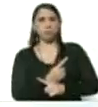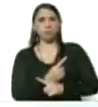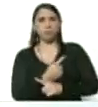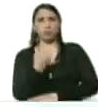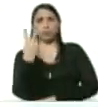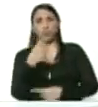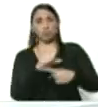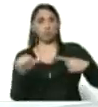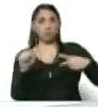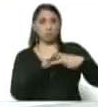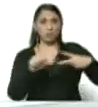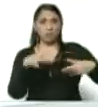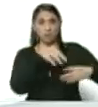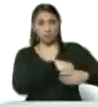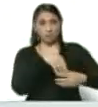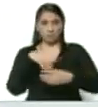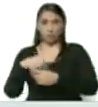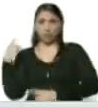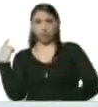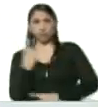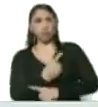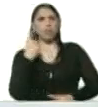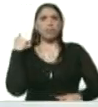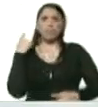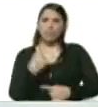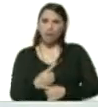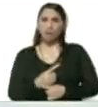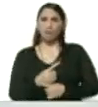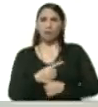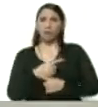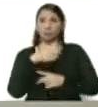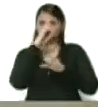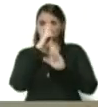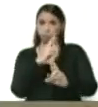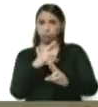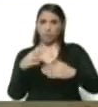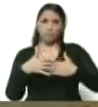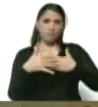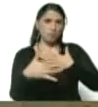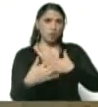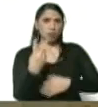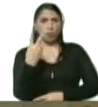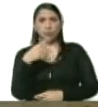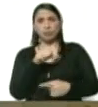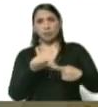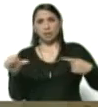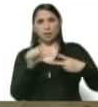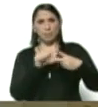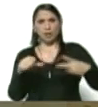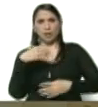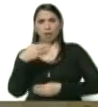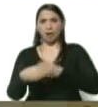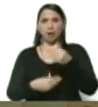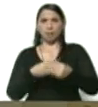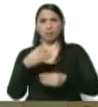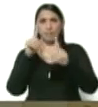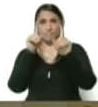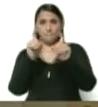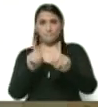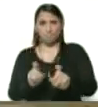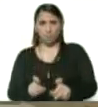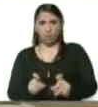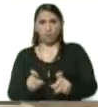Dos semanas de cuarentena obligatoria que debe cumplirse y en el laxo de esas dos semanas aplicamos las pruebas,